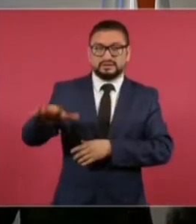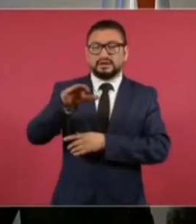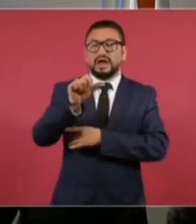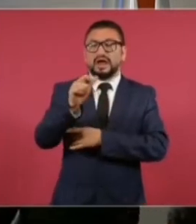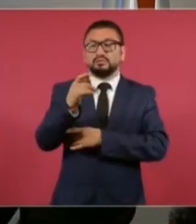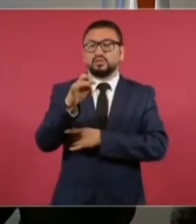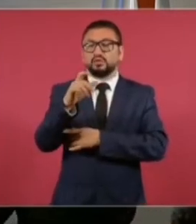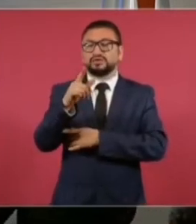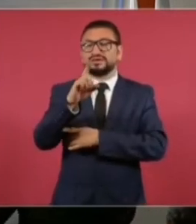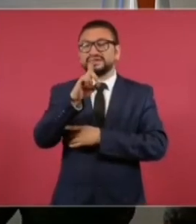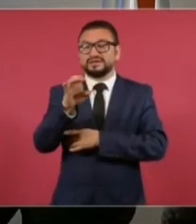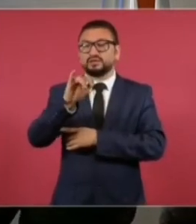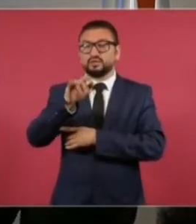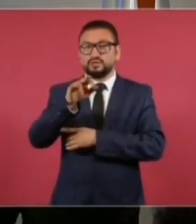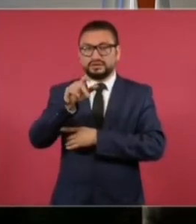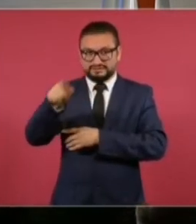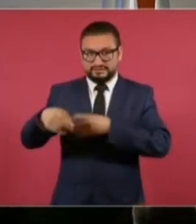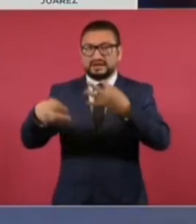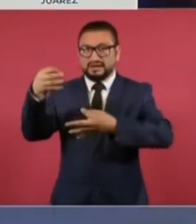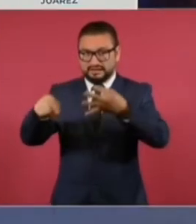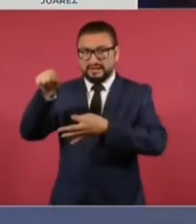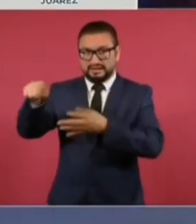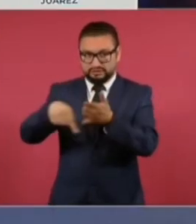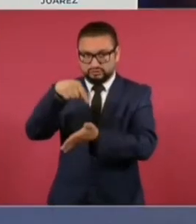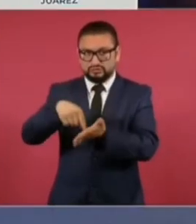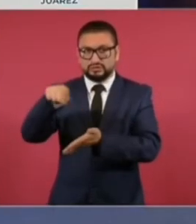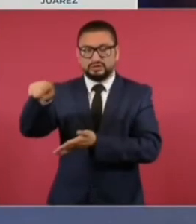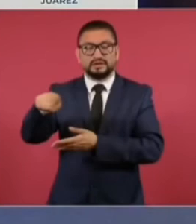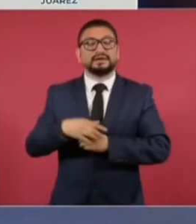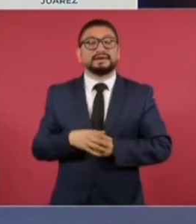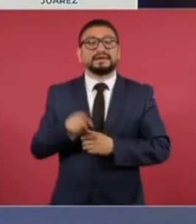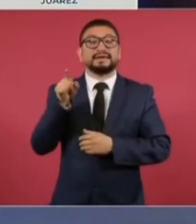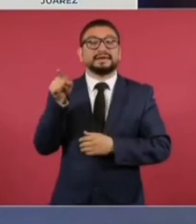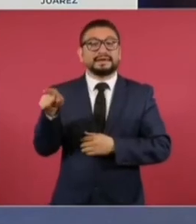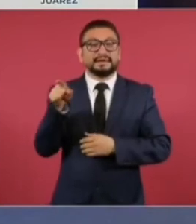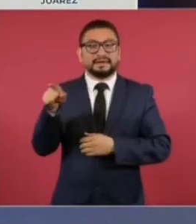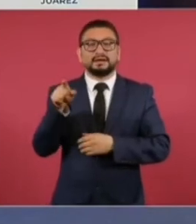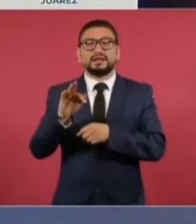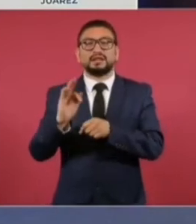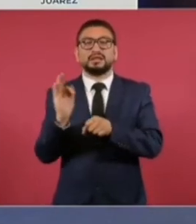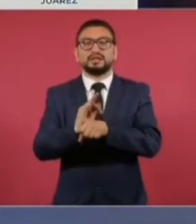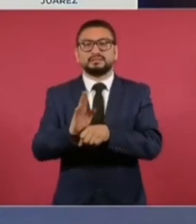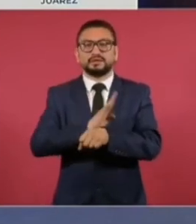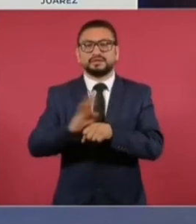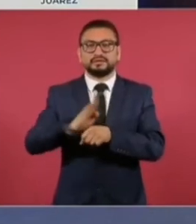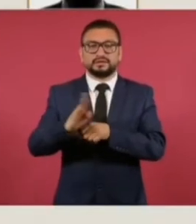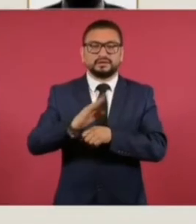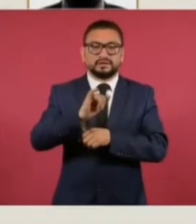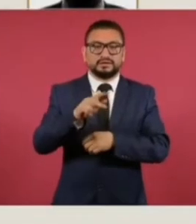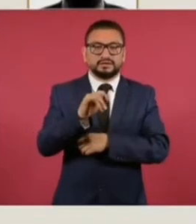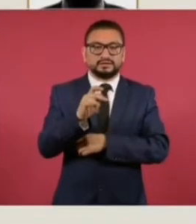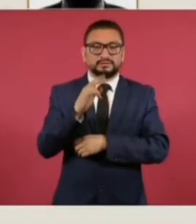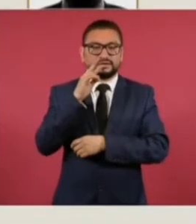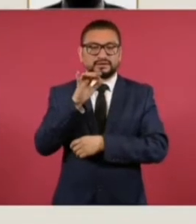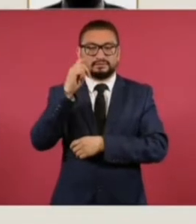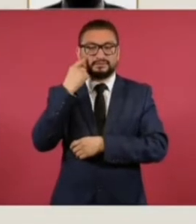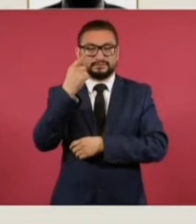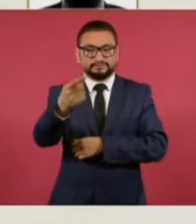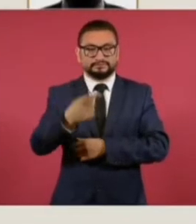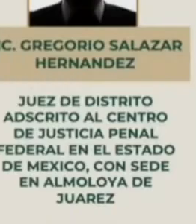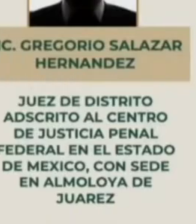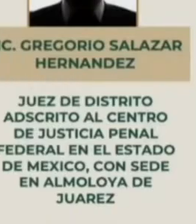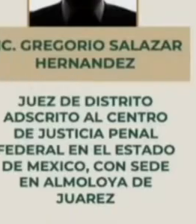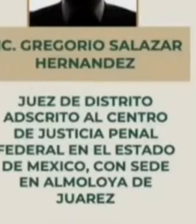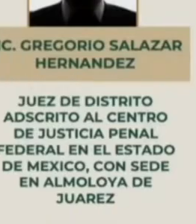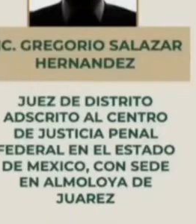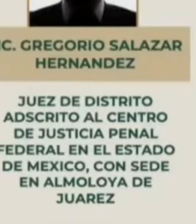juzgado, que da beneficio a Janet Miriam. Quien era